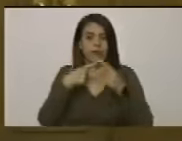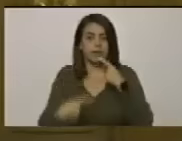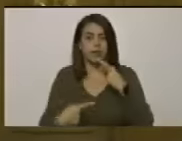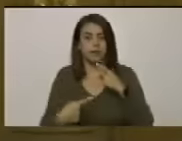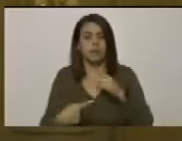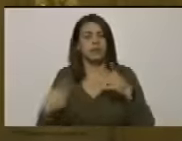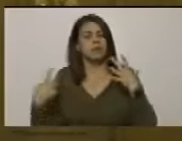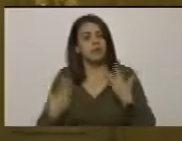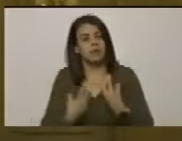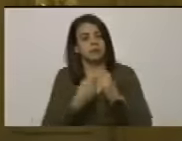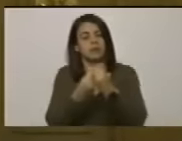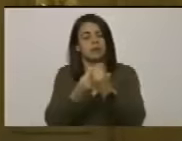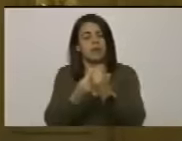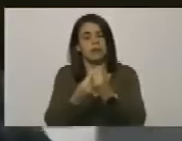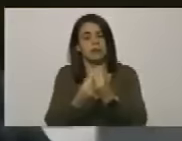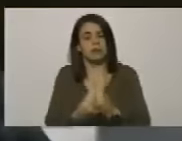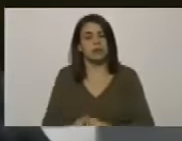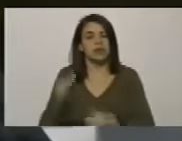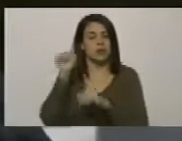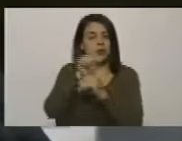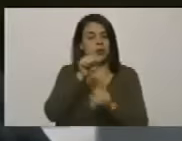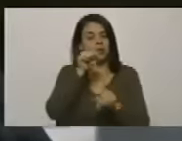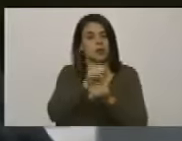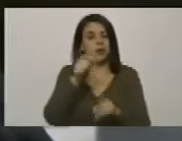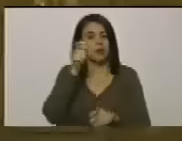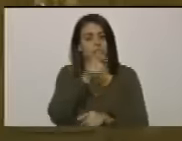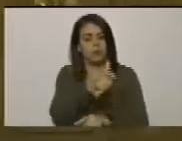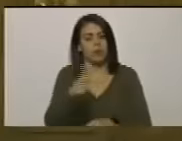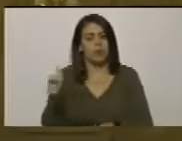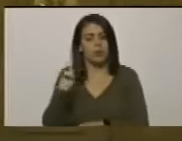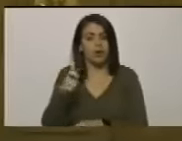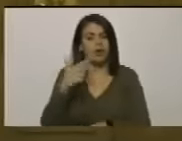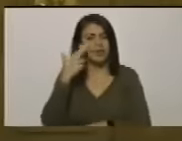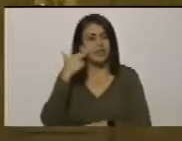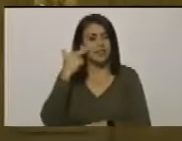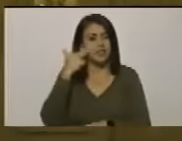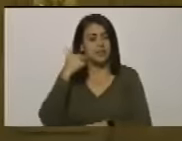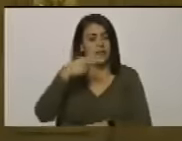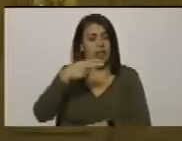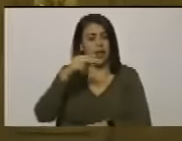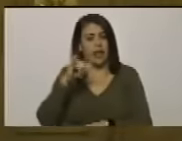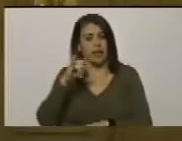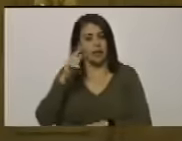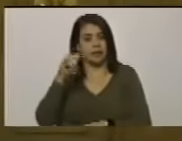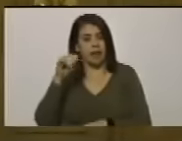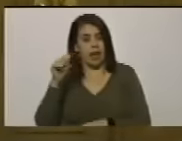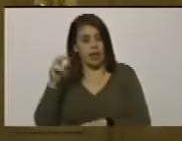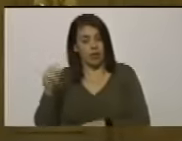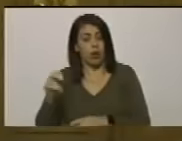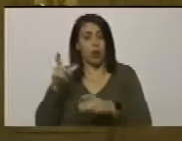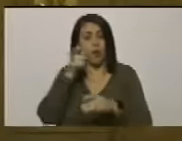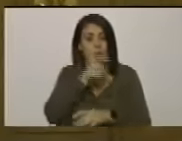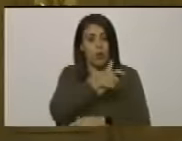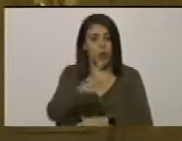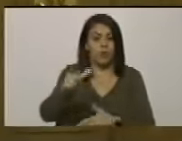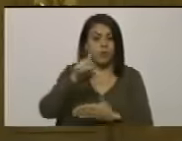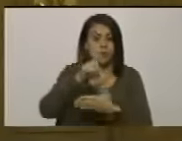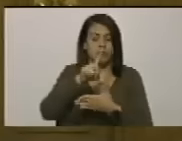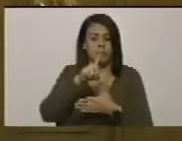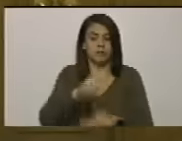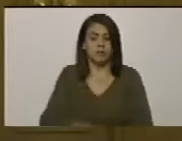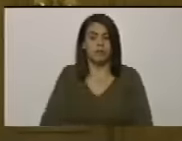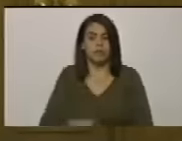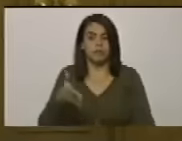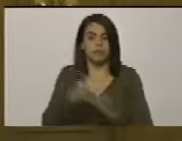vimos acompañando las luchas del pueblo haitiano y otros pueblos latinoamericanos un minuto